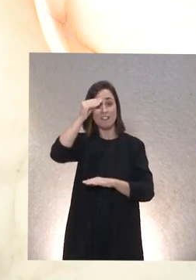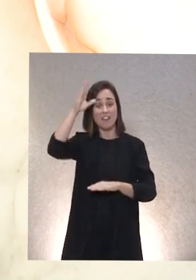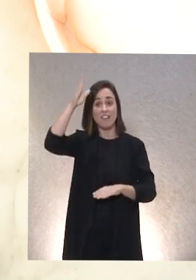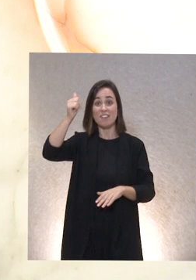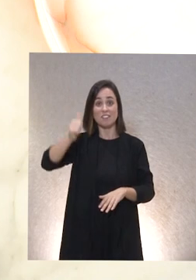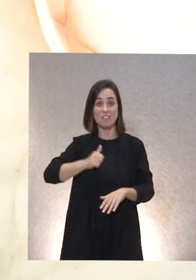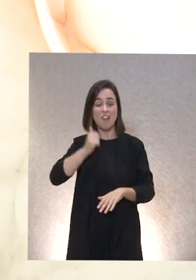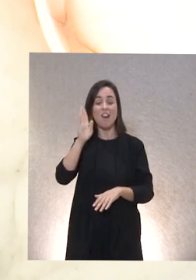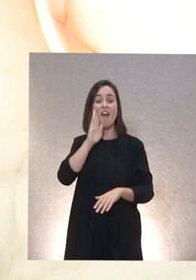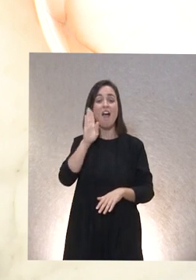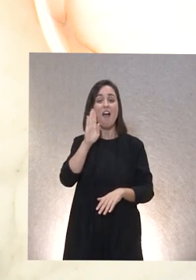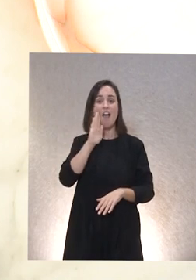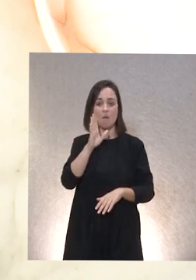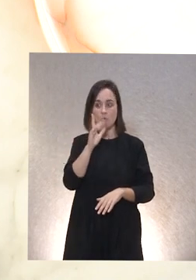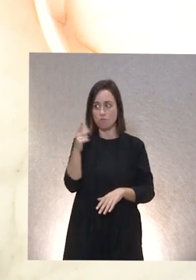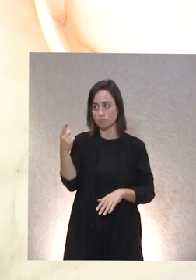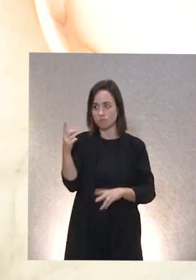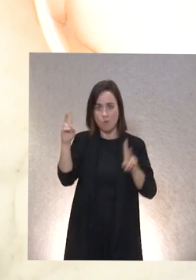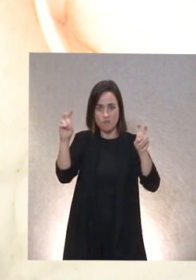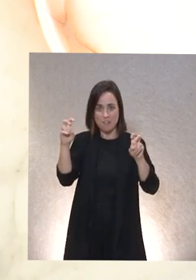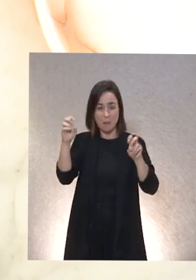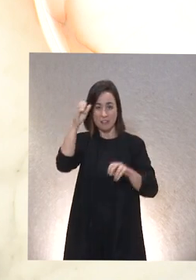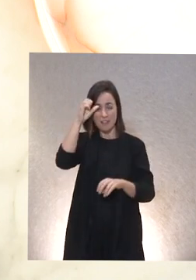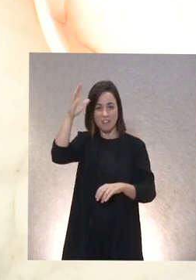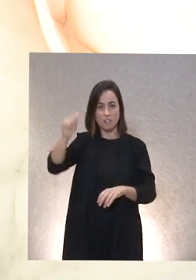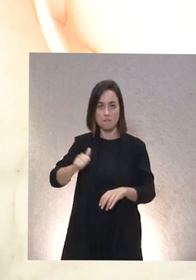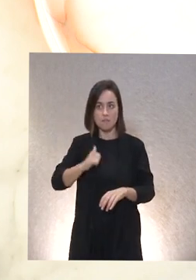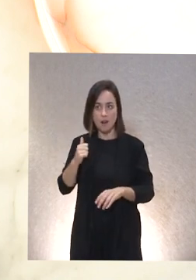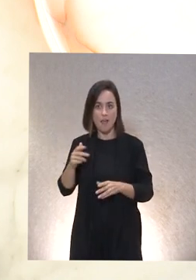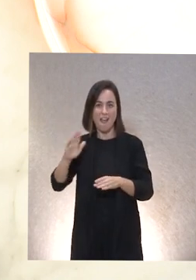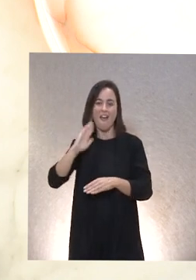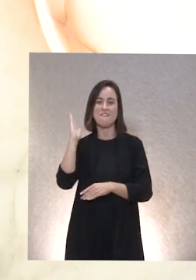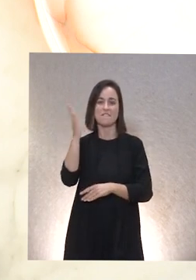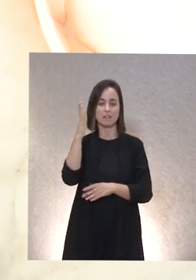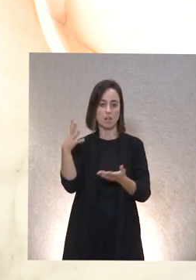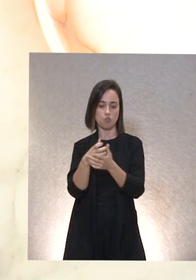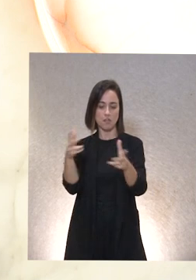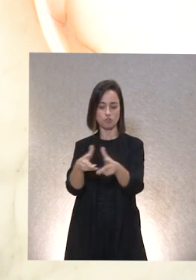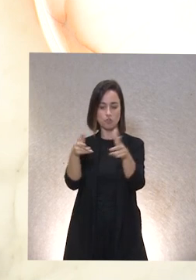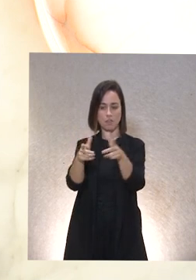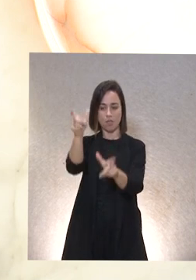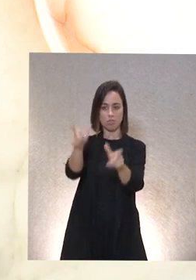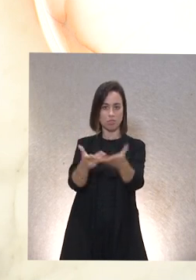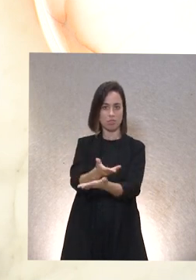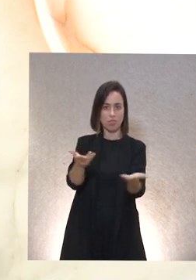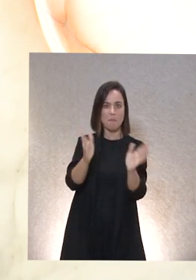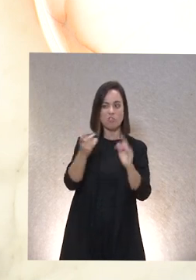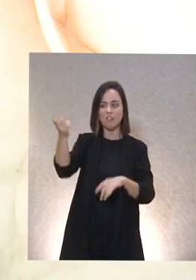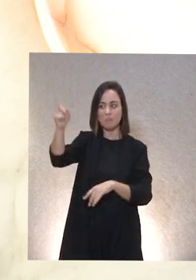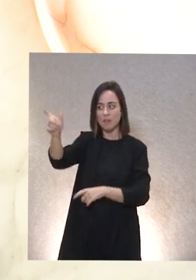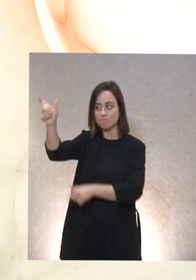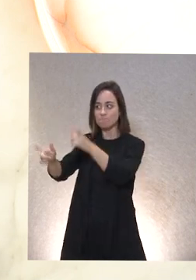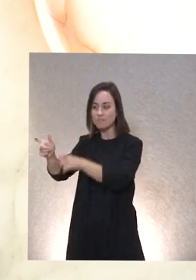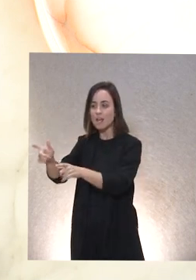comentado que es algo que nos atañe a toda la sociedad pero a las personas con discapacidad hay que pensar también en los